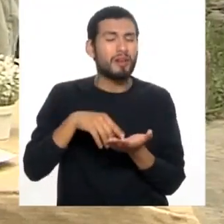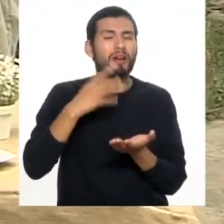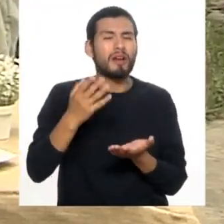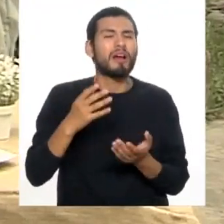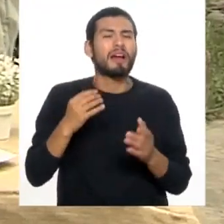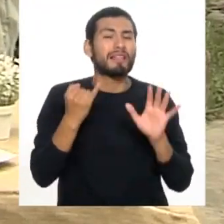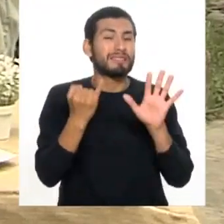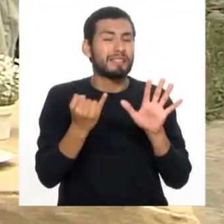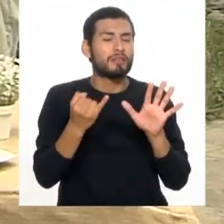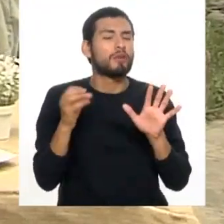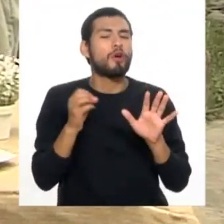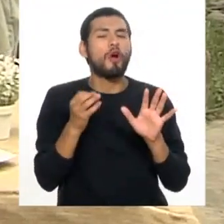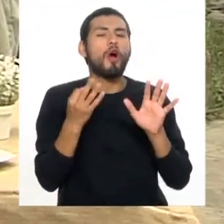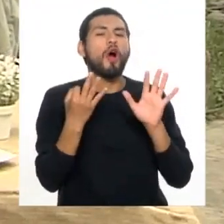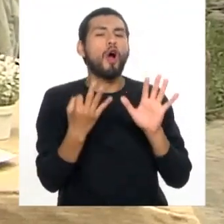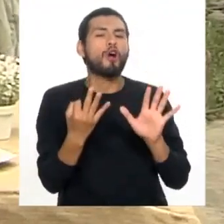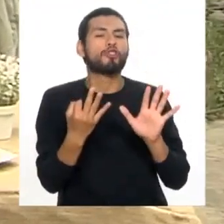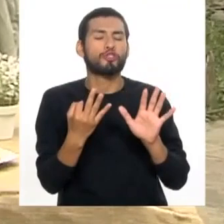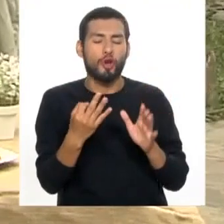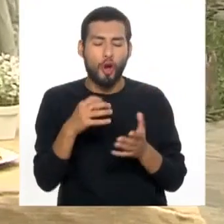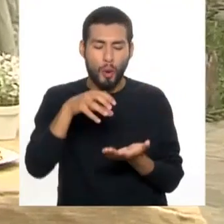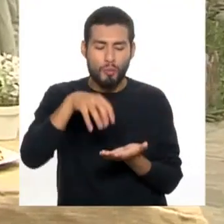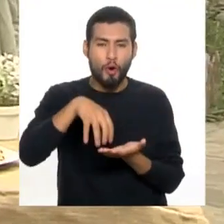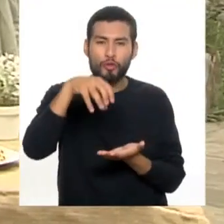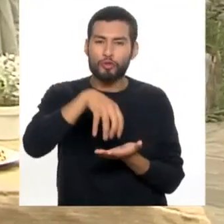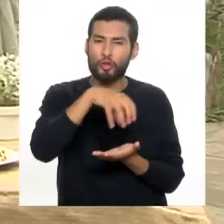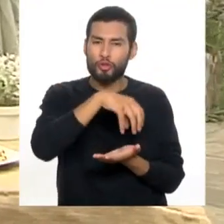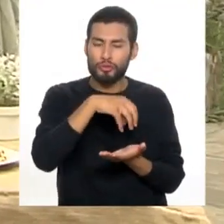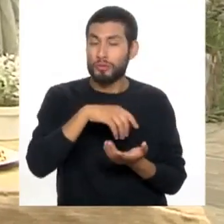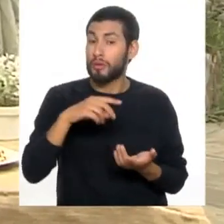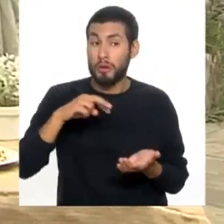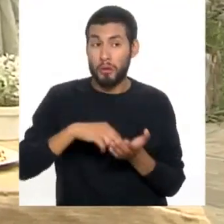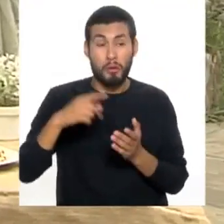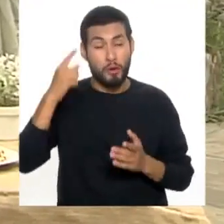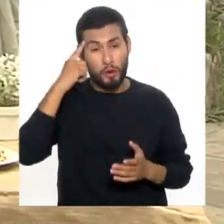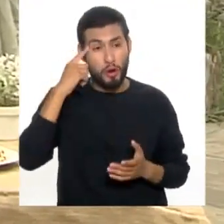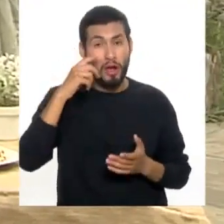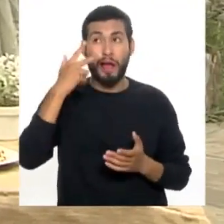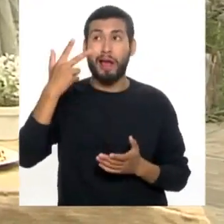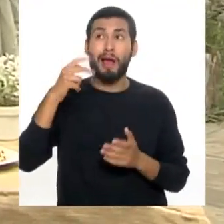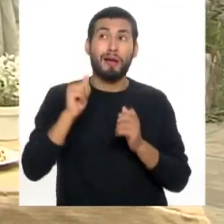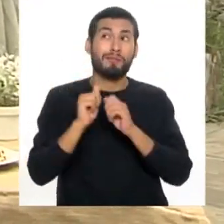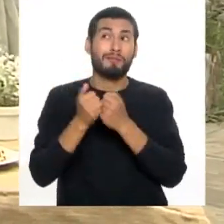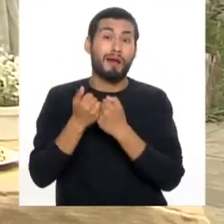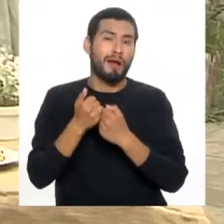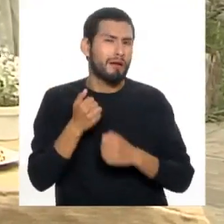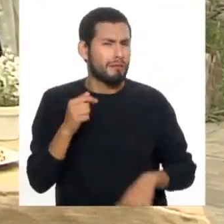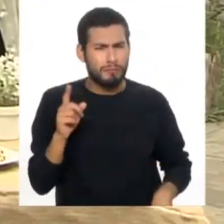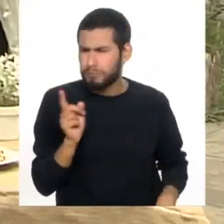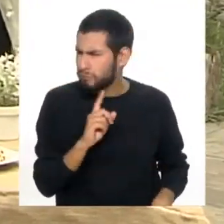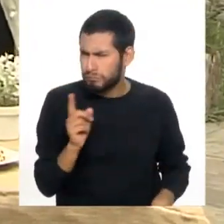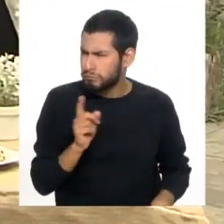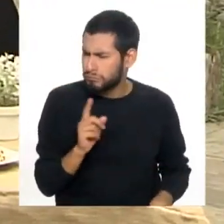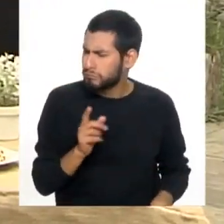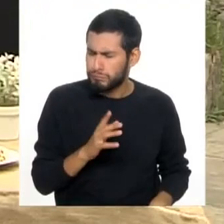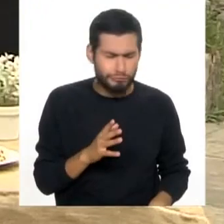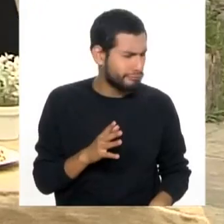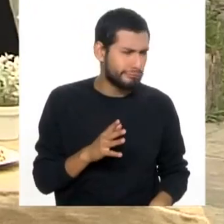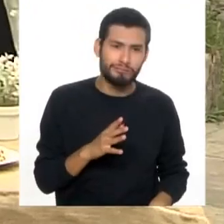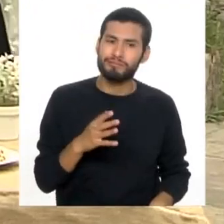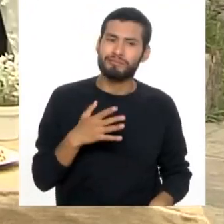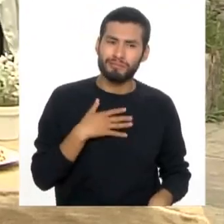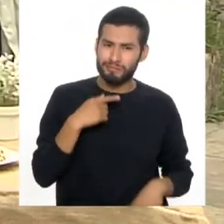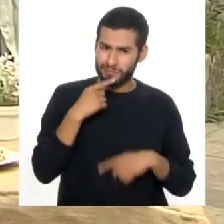ocho porciones. Pero tomen nota, no significa que son, ay, a mi porción son tres panes. No. Por eso es que yo les digo a producción,